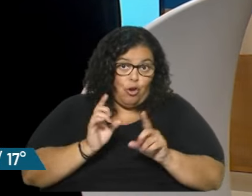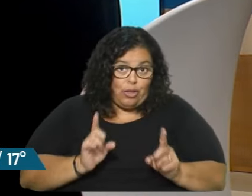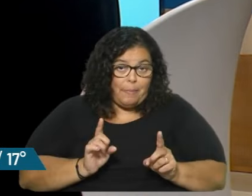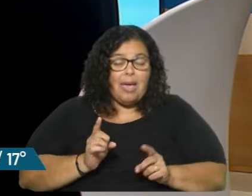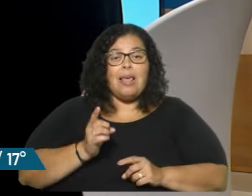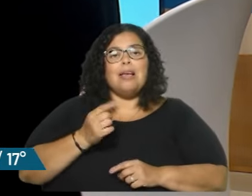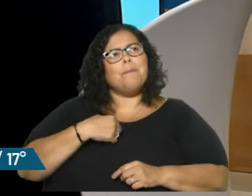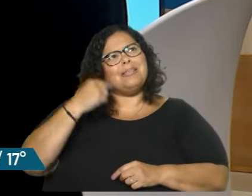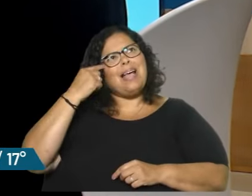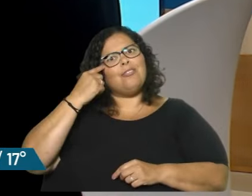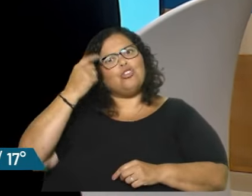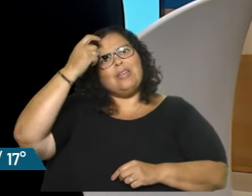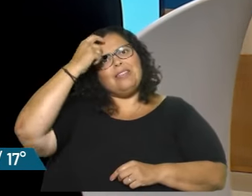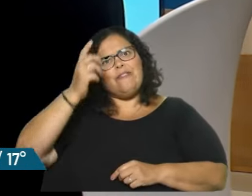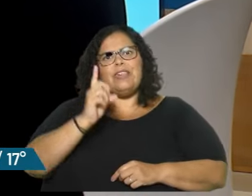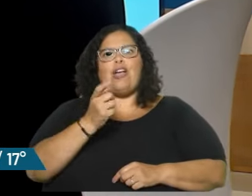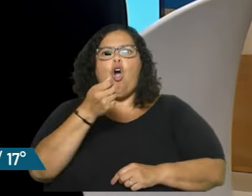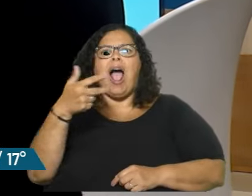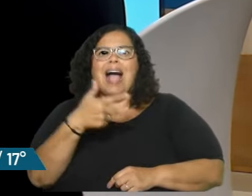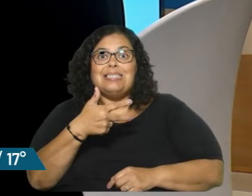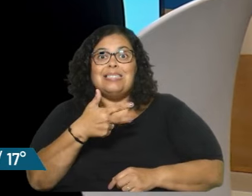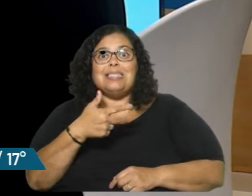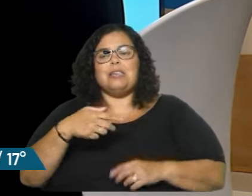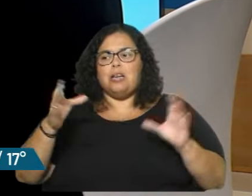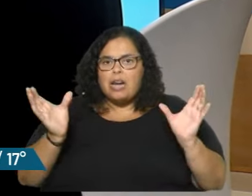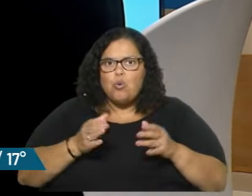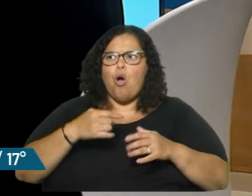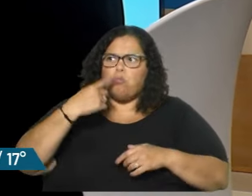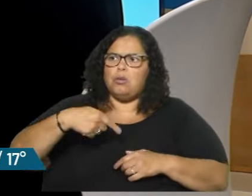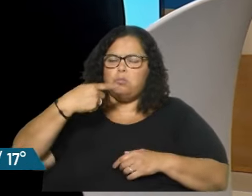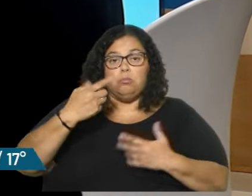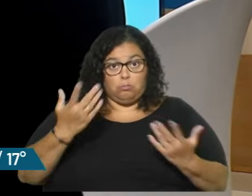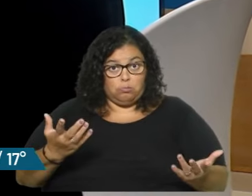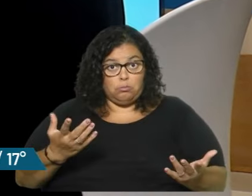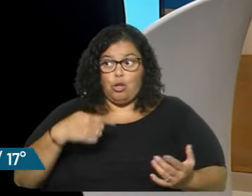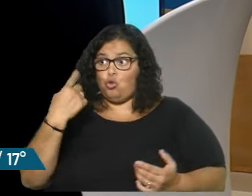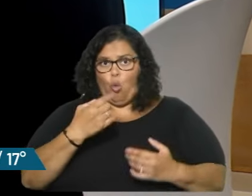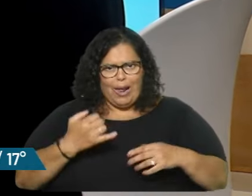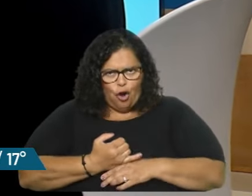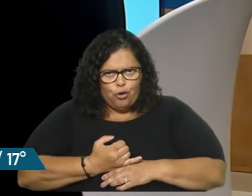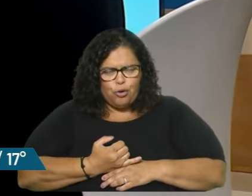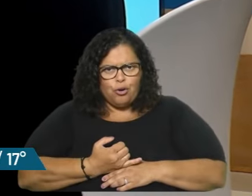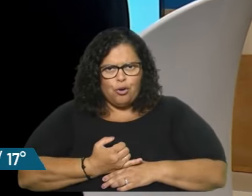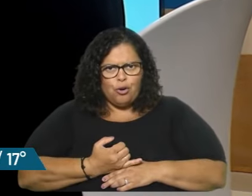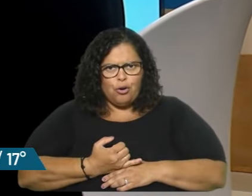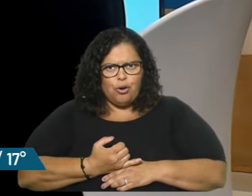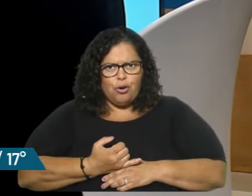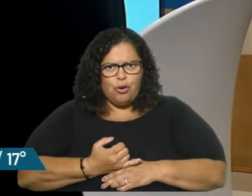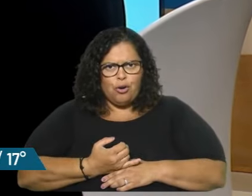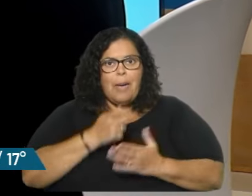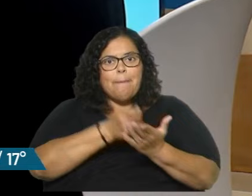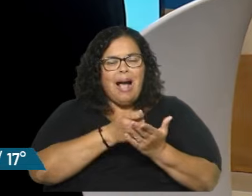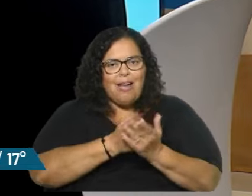Estoy pensando en el GACH ahora, ¿no? Que teníamos que escucharlos tanto, ¿se acuerdan? En las conferencias. Estaban todos equivocados, están vendidos. ¿Cuál es su